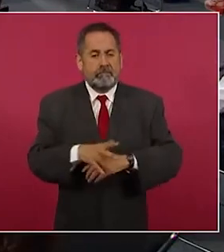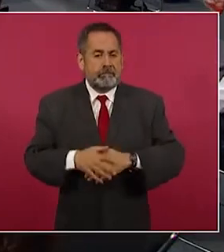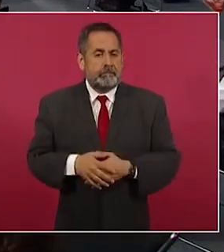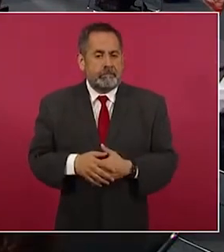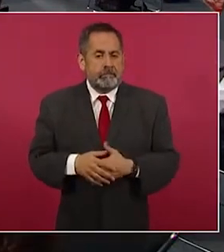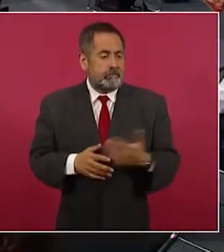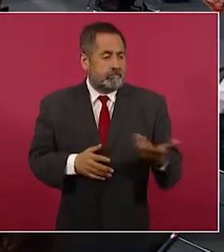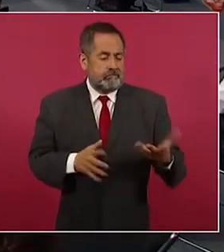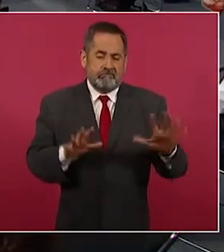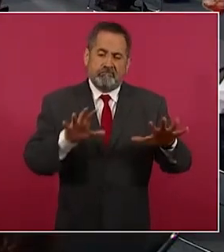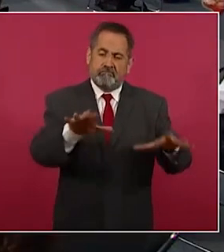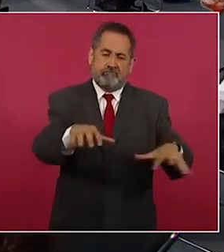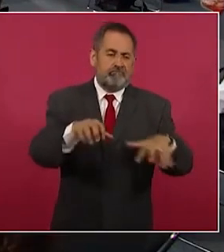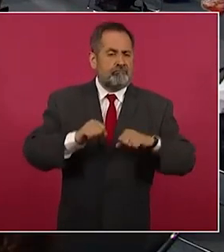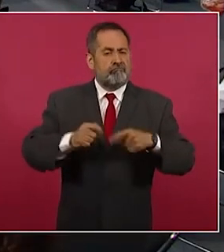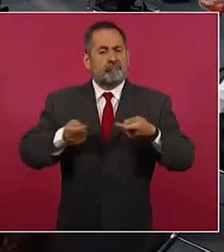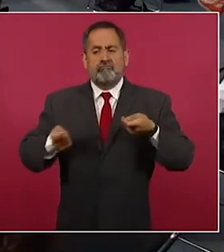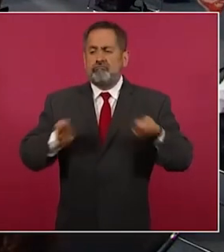cooptaron todo.